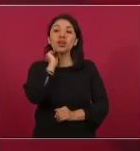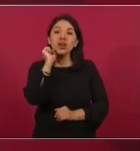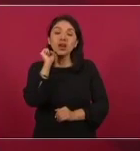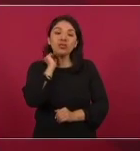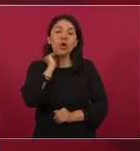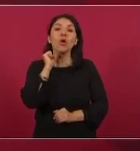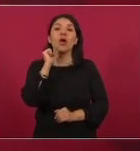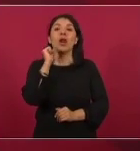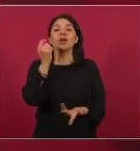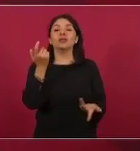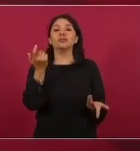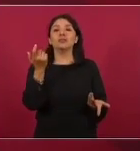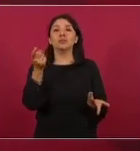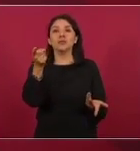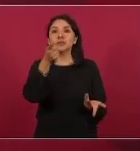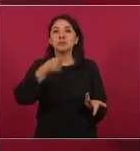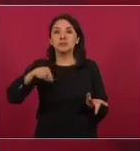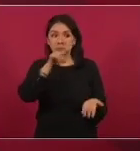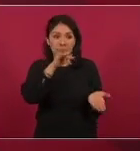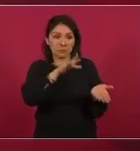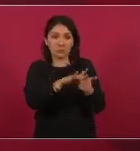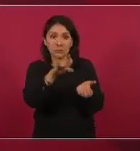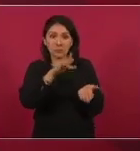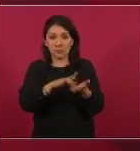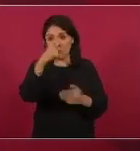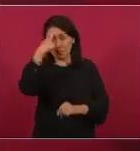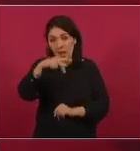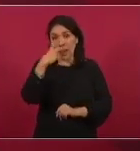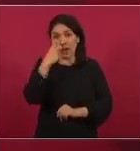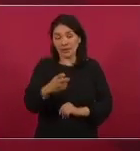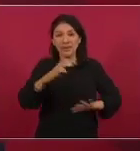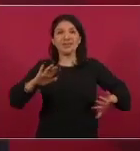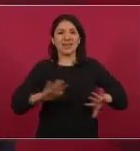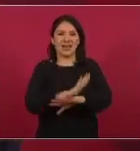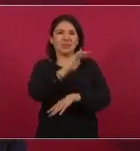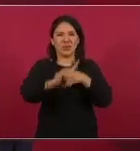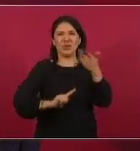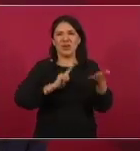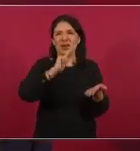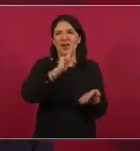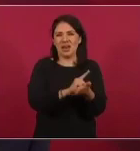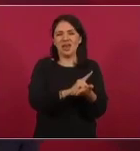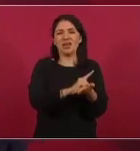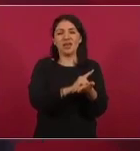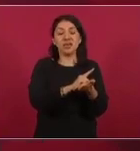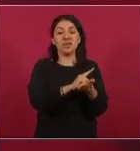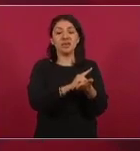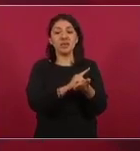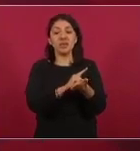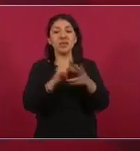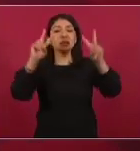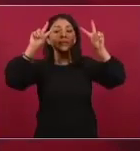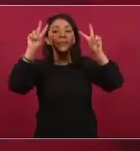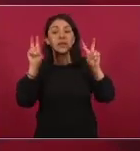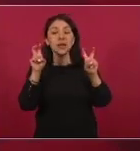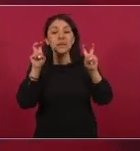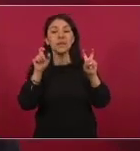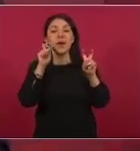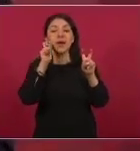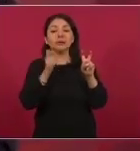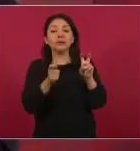que apoyaron la reforma en materia